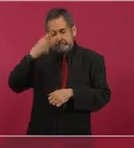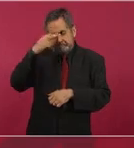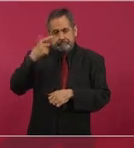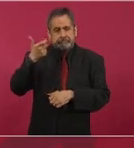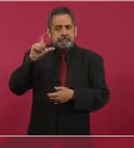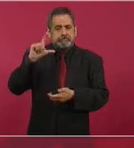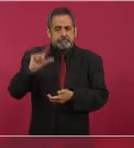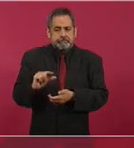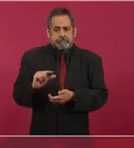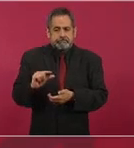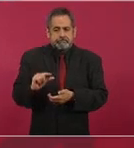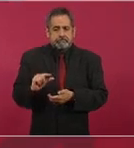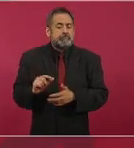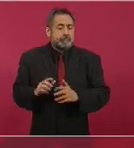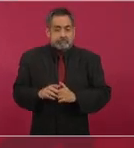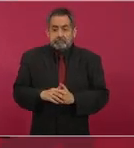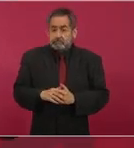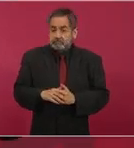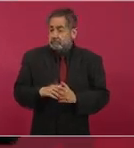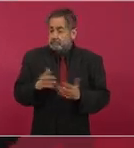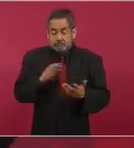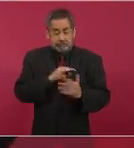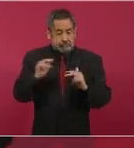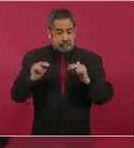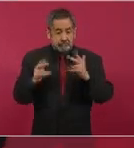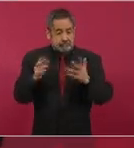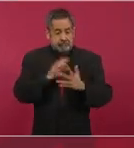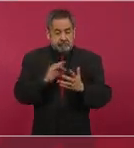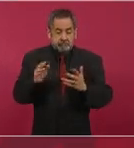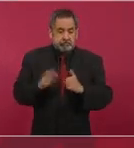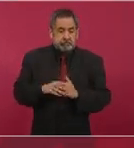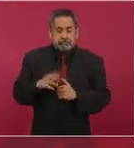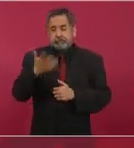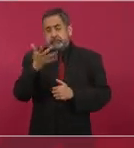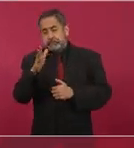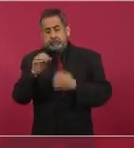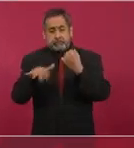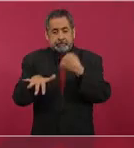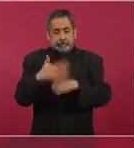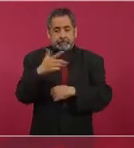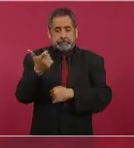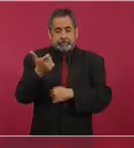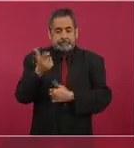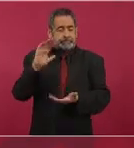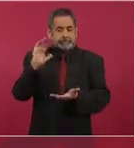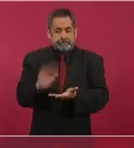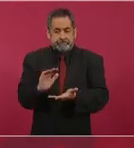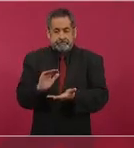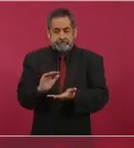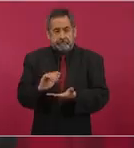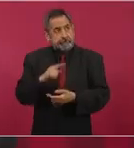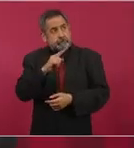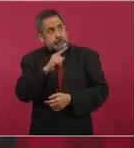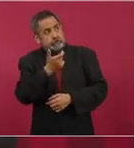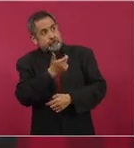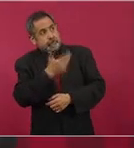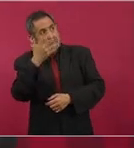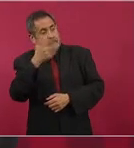estamos hablando de 10 15 pesos más barato que en Estados Unidos